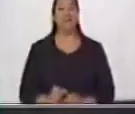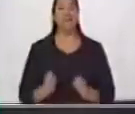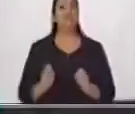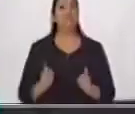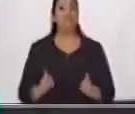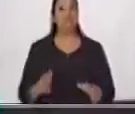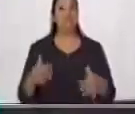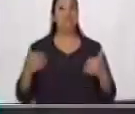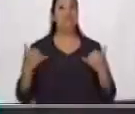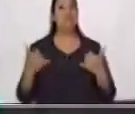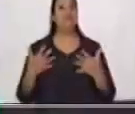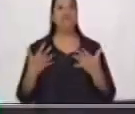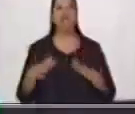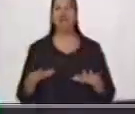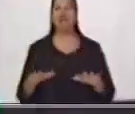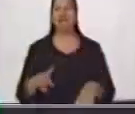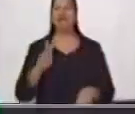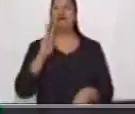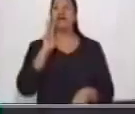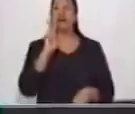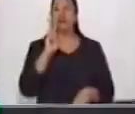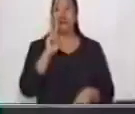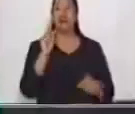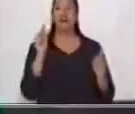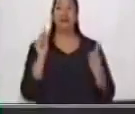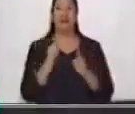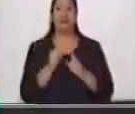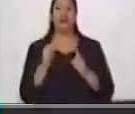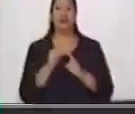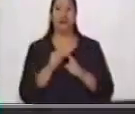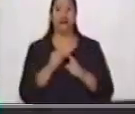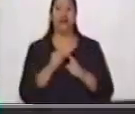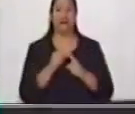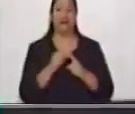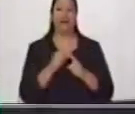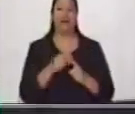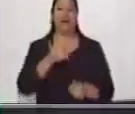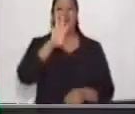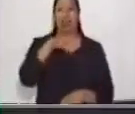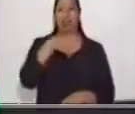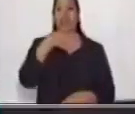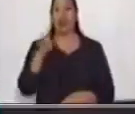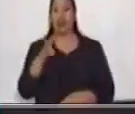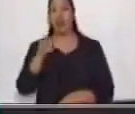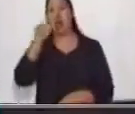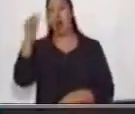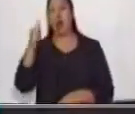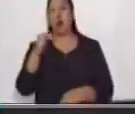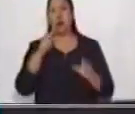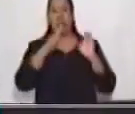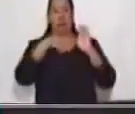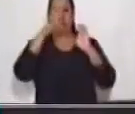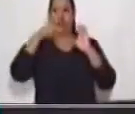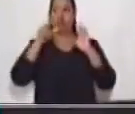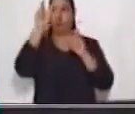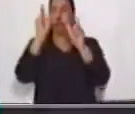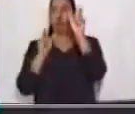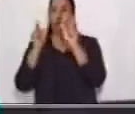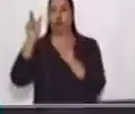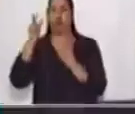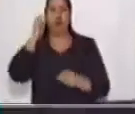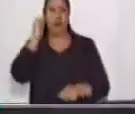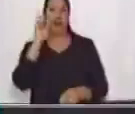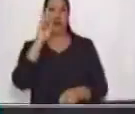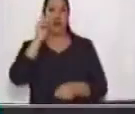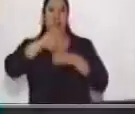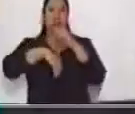palabras. Tabla y gráfica. Sigamos buscando en nuestra sopa de letras. Acabo de ver otra.